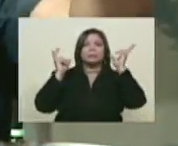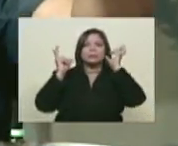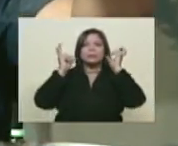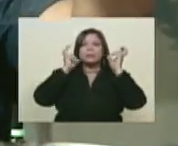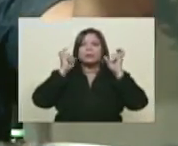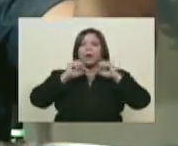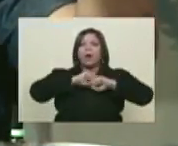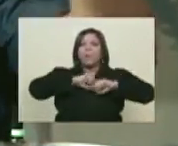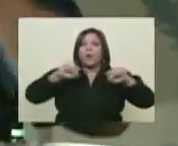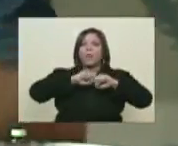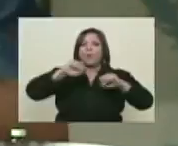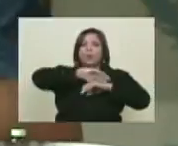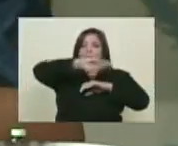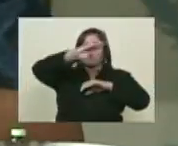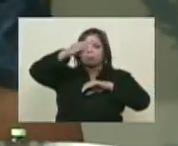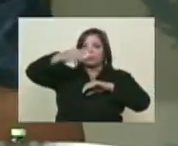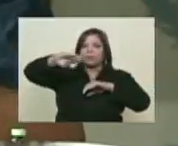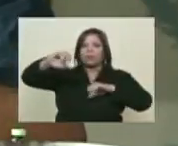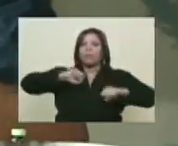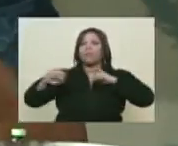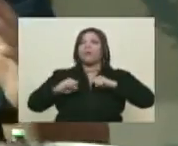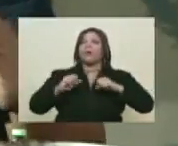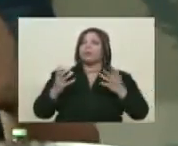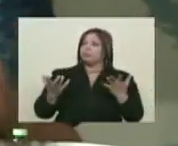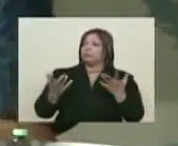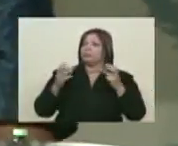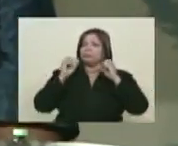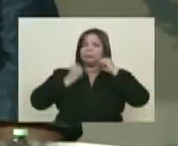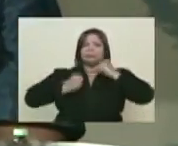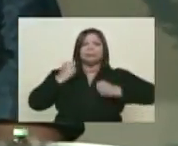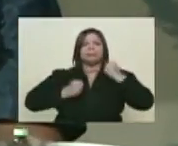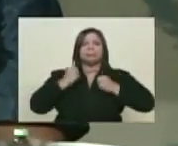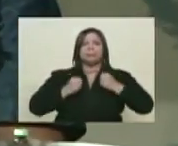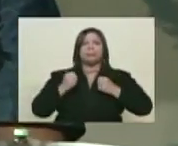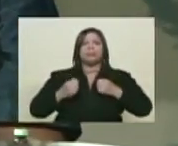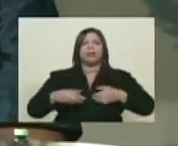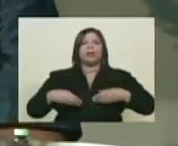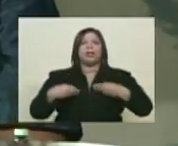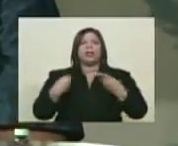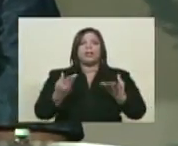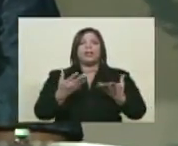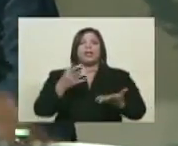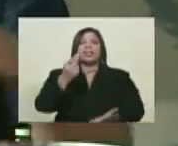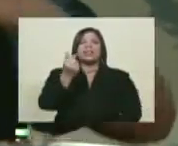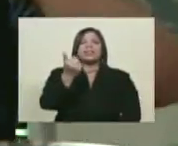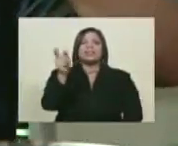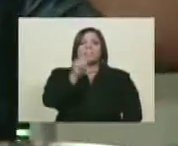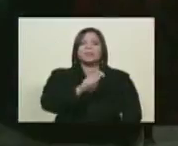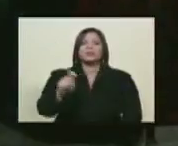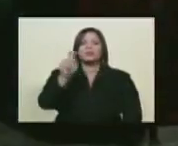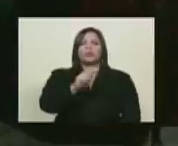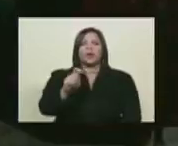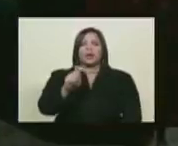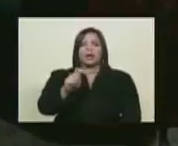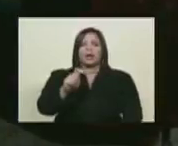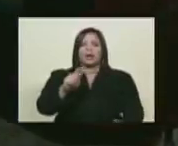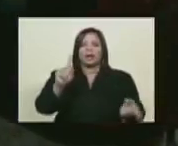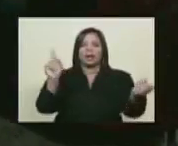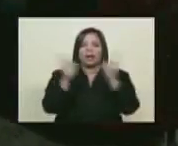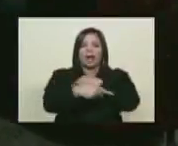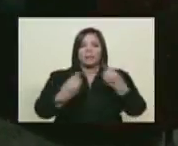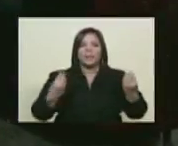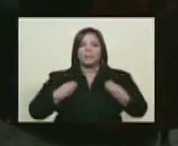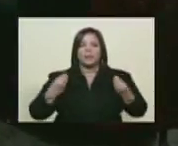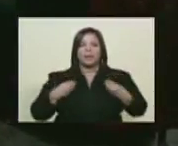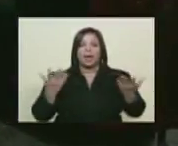Cerro La Estrella en el sumaque, rápidamente fueron y allí les ofrecieron 10 bolívares mensual para empezar a